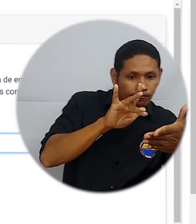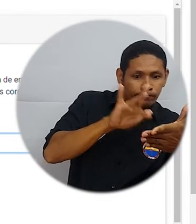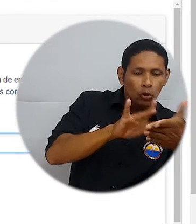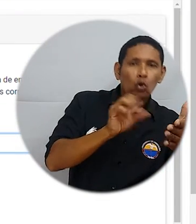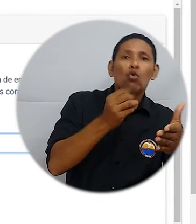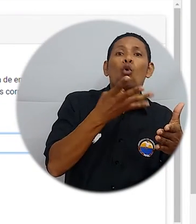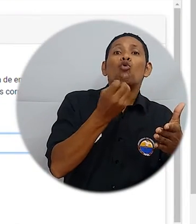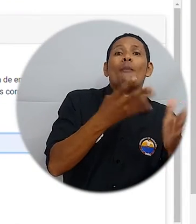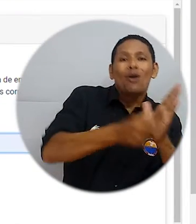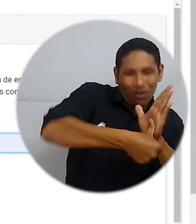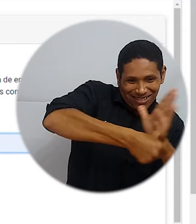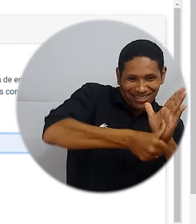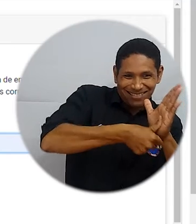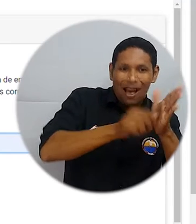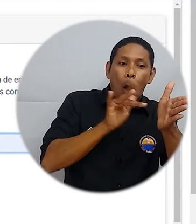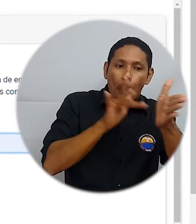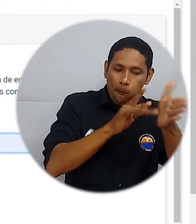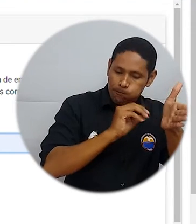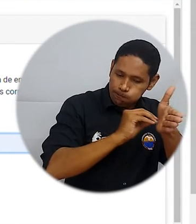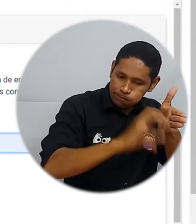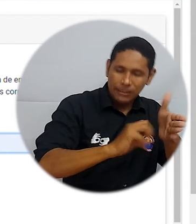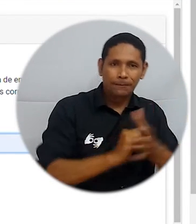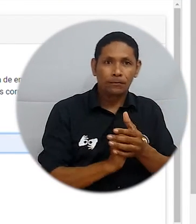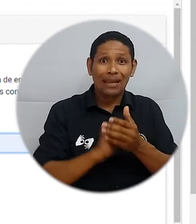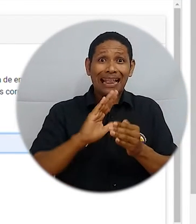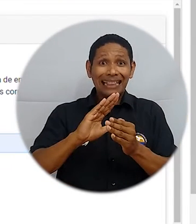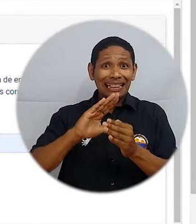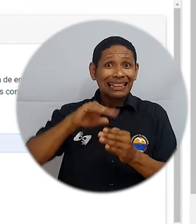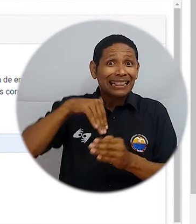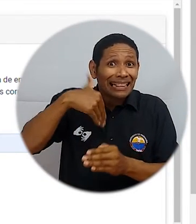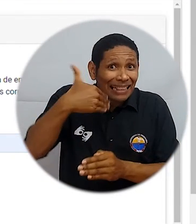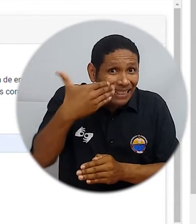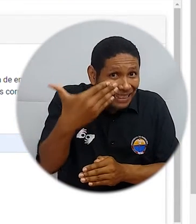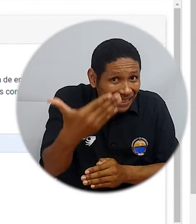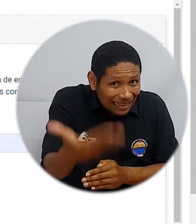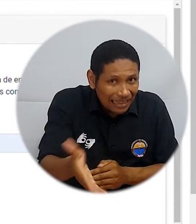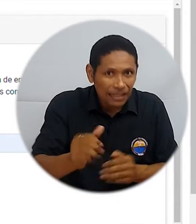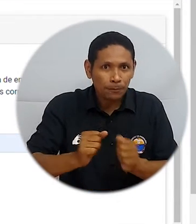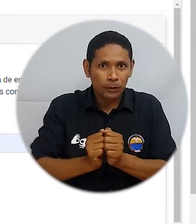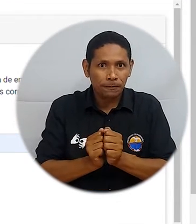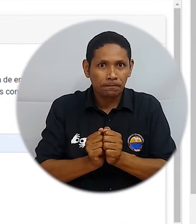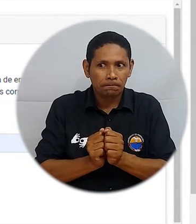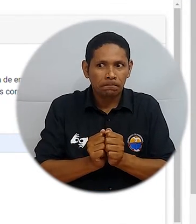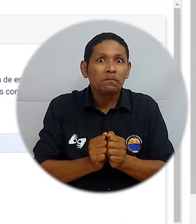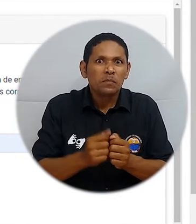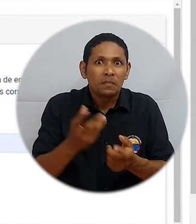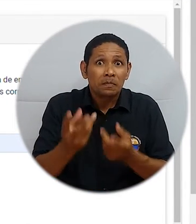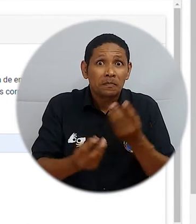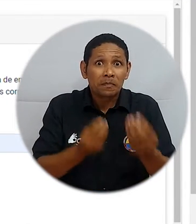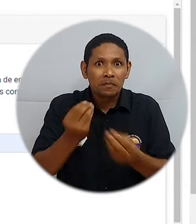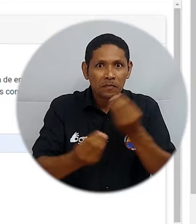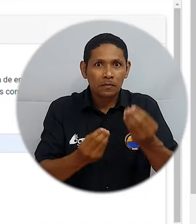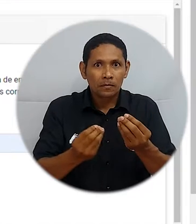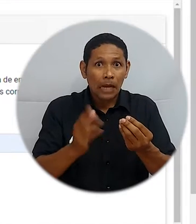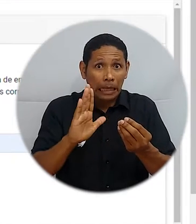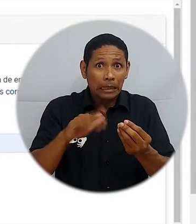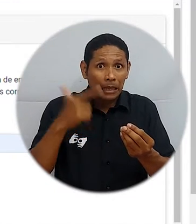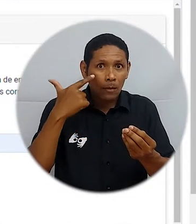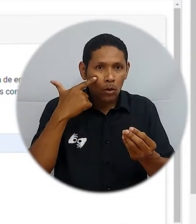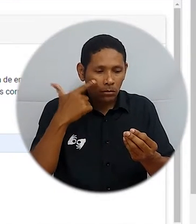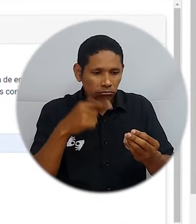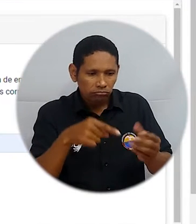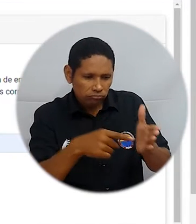docente tendrás que ingresar tu número de identificación. Posteriormente se tendrá que